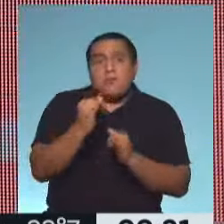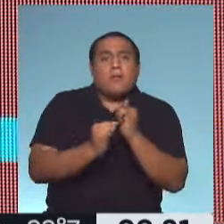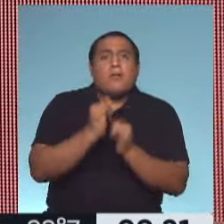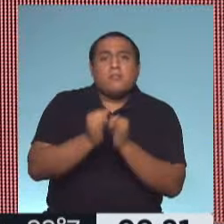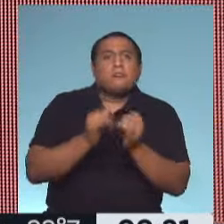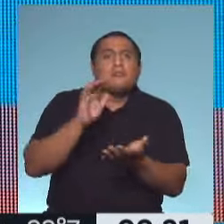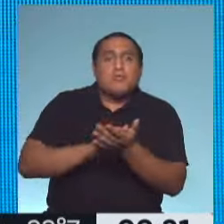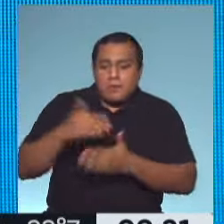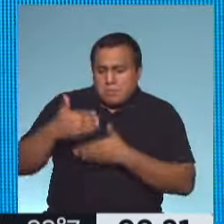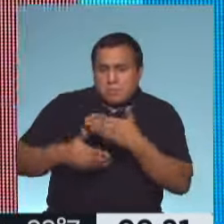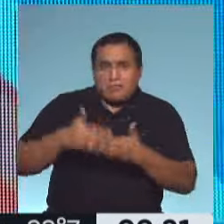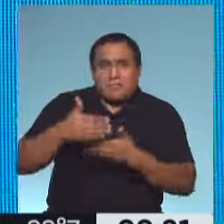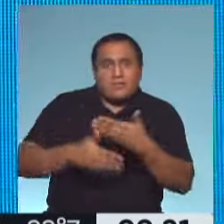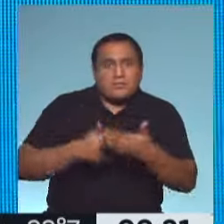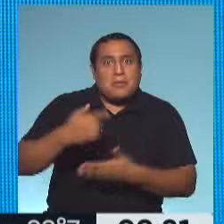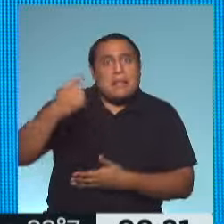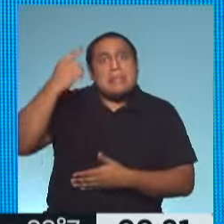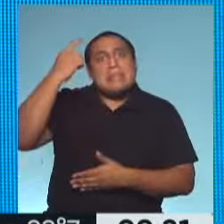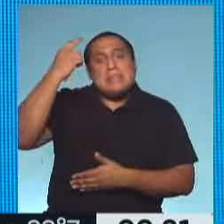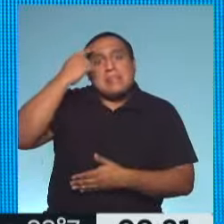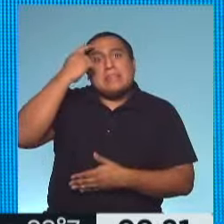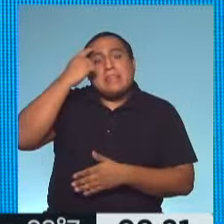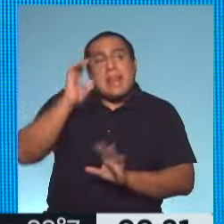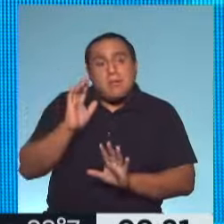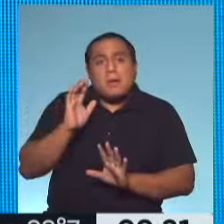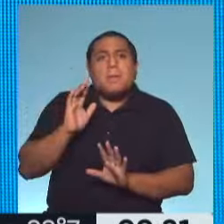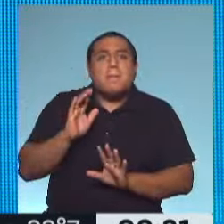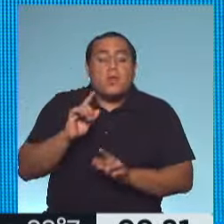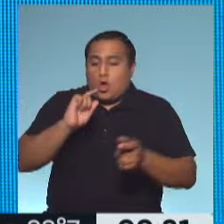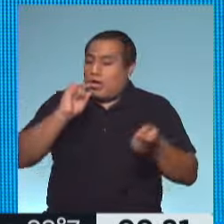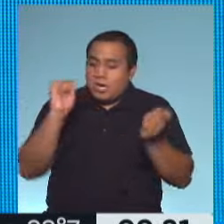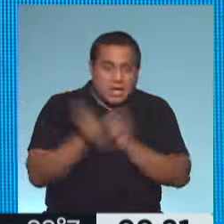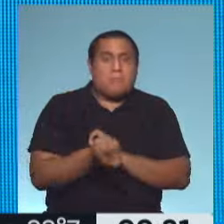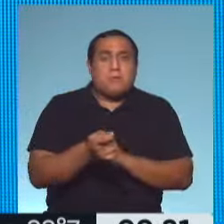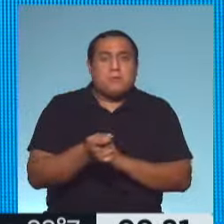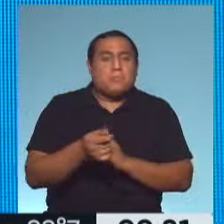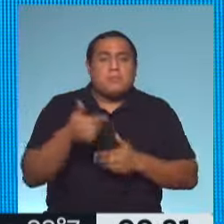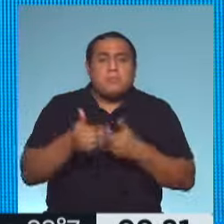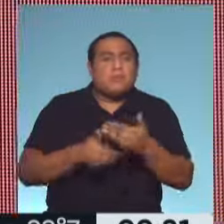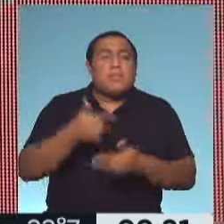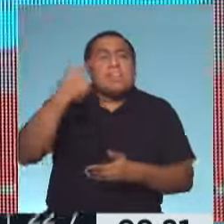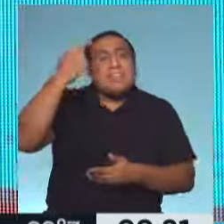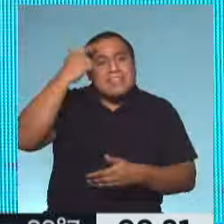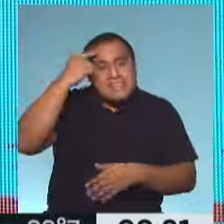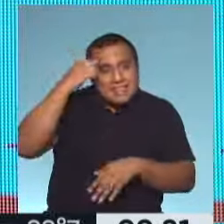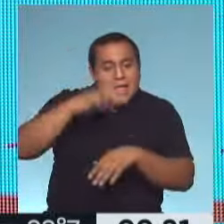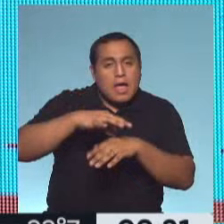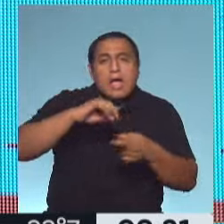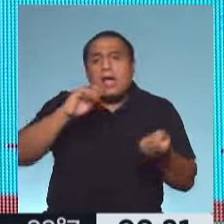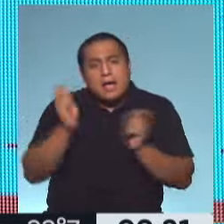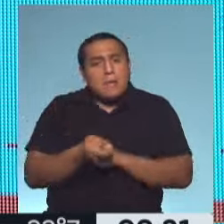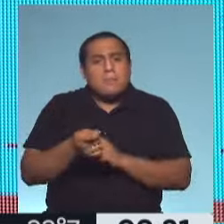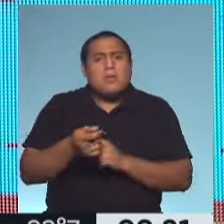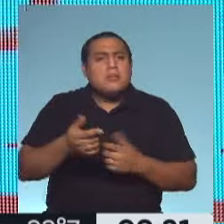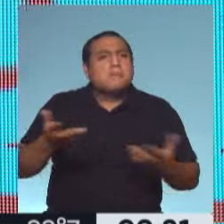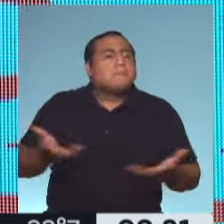de los procesos terapéuticos, que son muy importantes. Pero bueno, como todo cambia en la vida, proceso terapéutico pasa a tener otra connotación. Creo